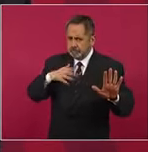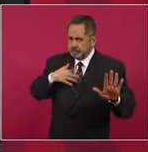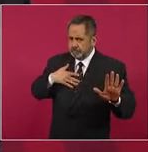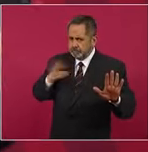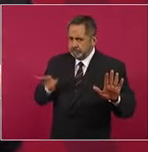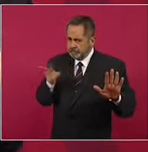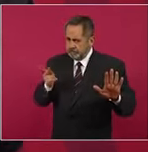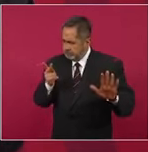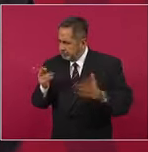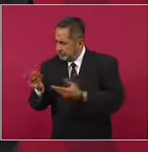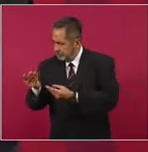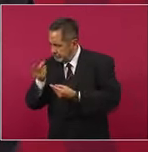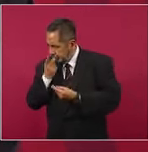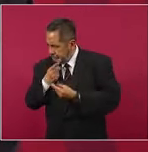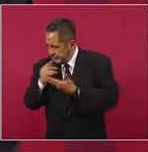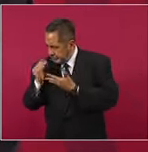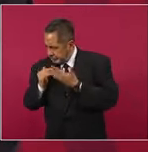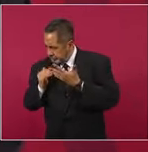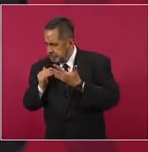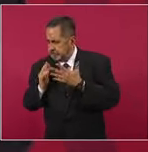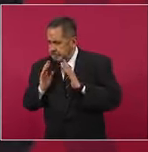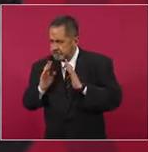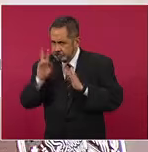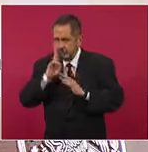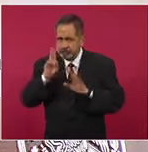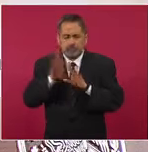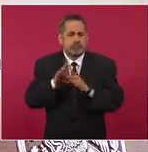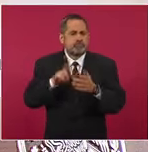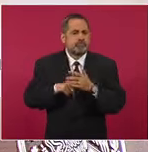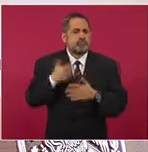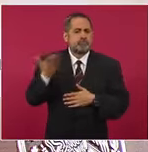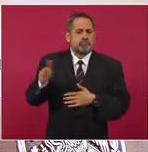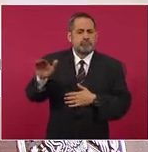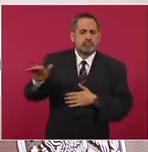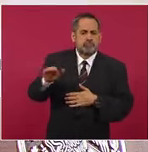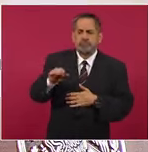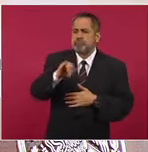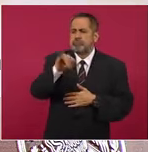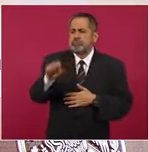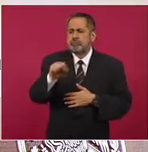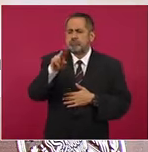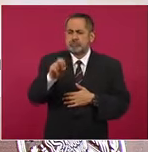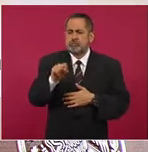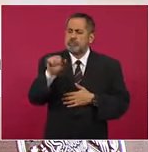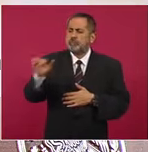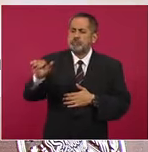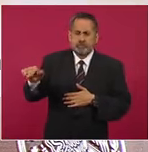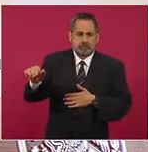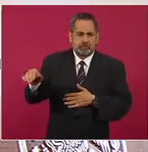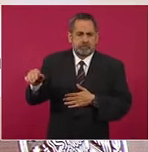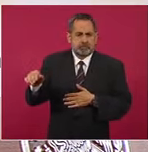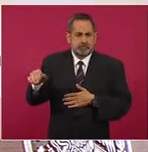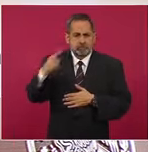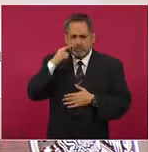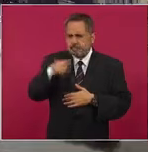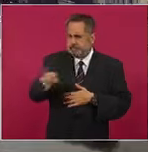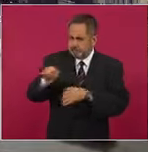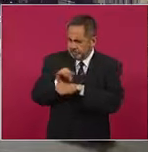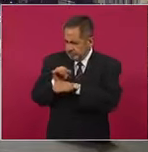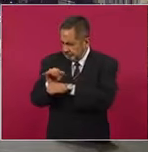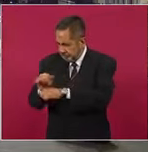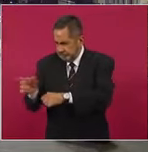este caso. Le vamos a pedir a Jesús que se indague